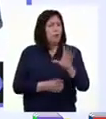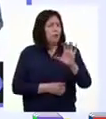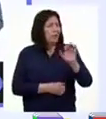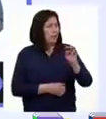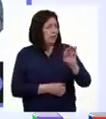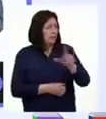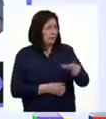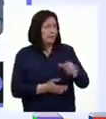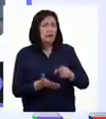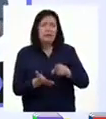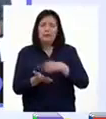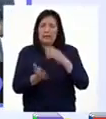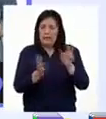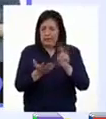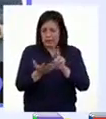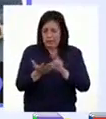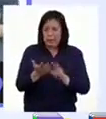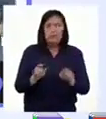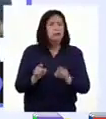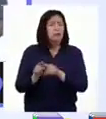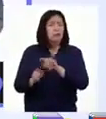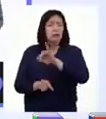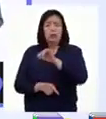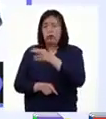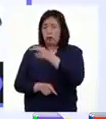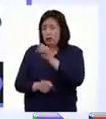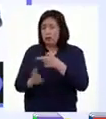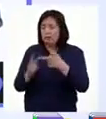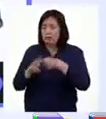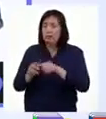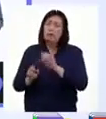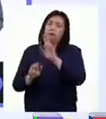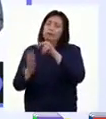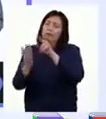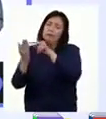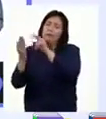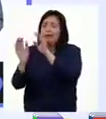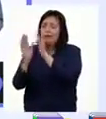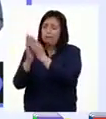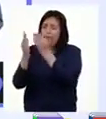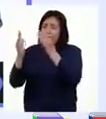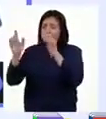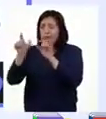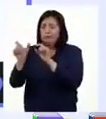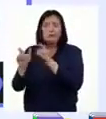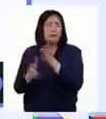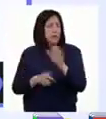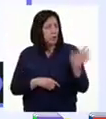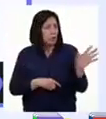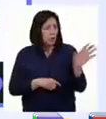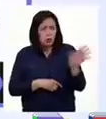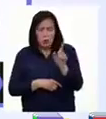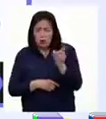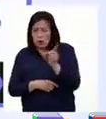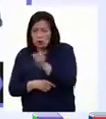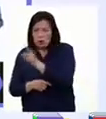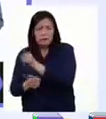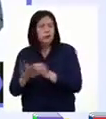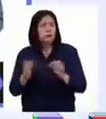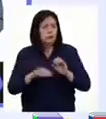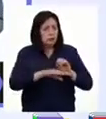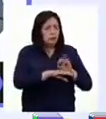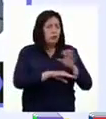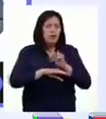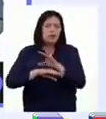desarrolló el hábito de la lectura y Joseph empezó a pintar retablos ayacuchanos. Todas estas actividades fueron